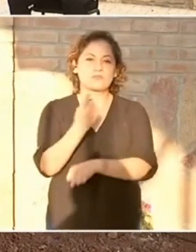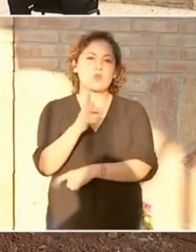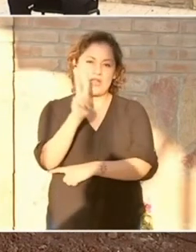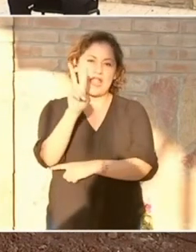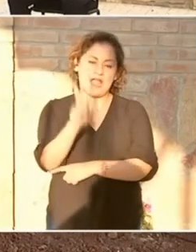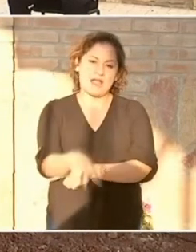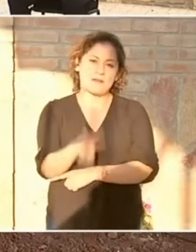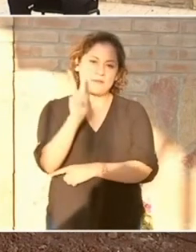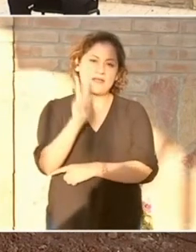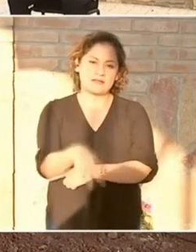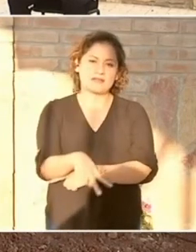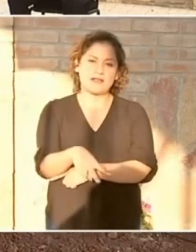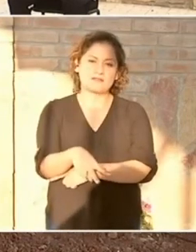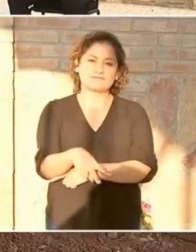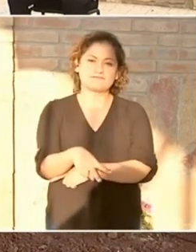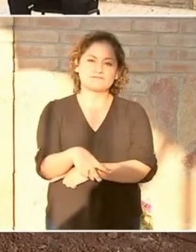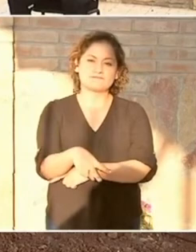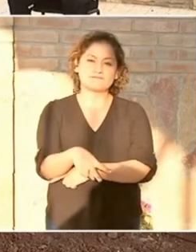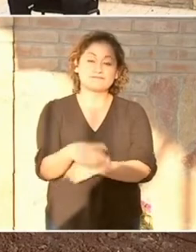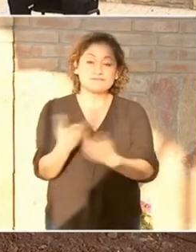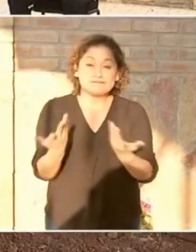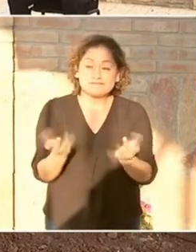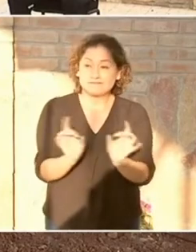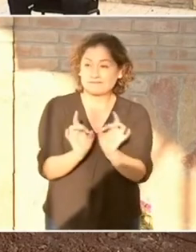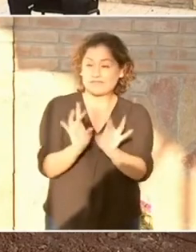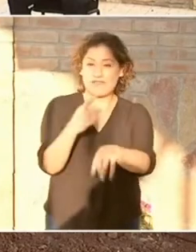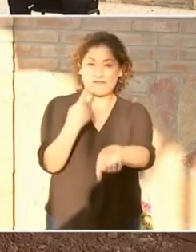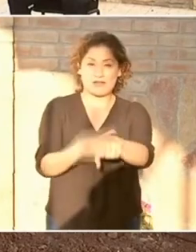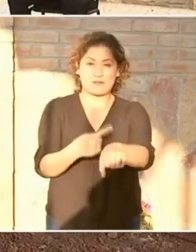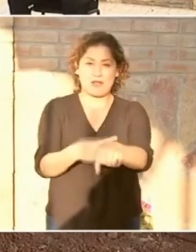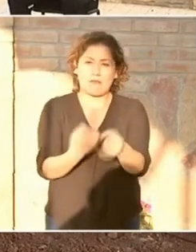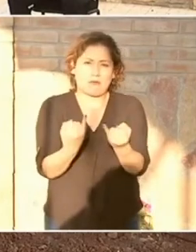a veces, como la vejez,